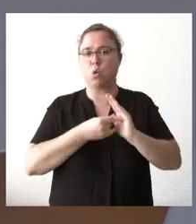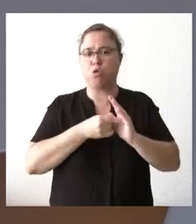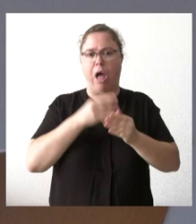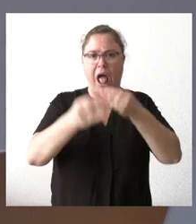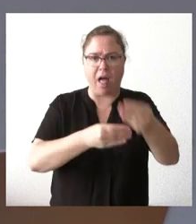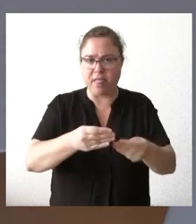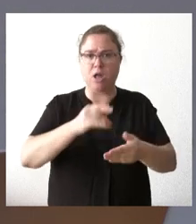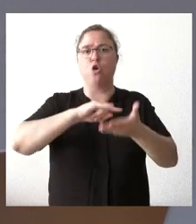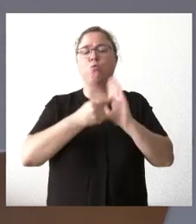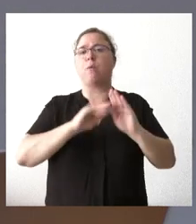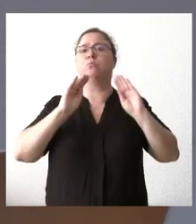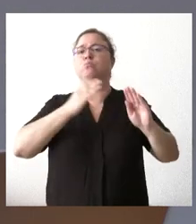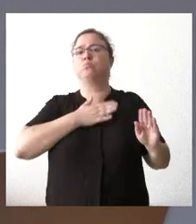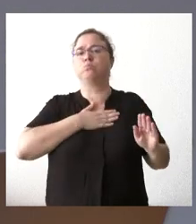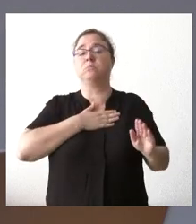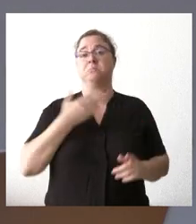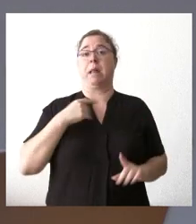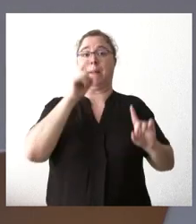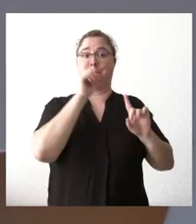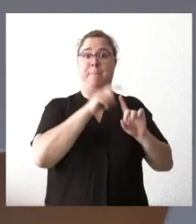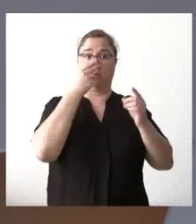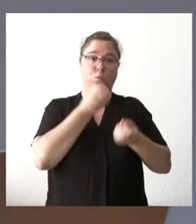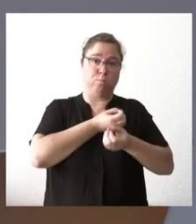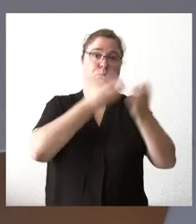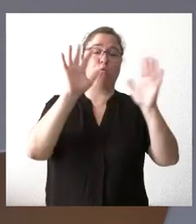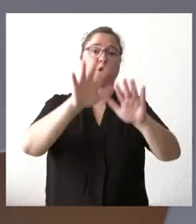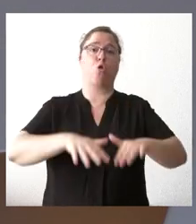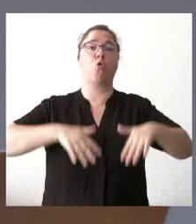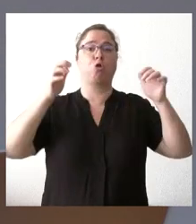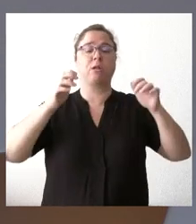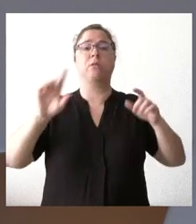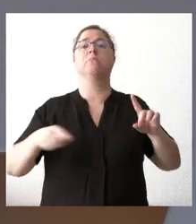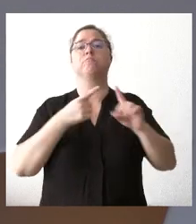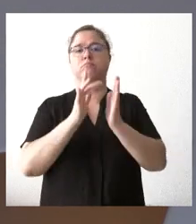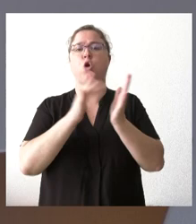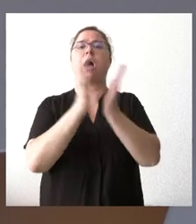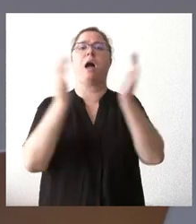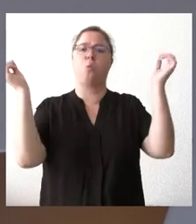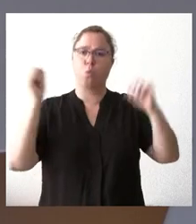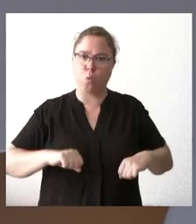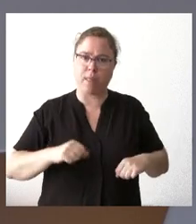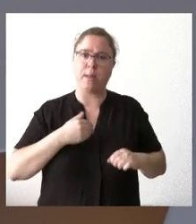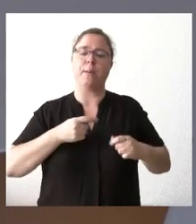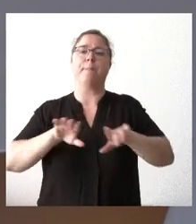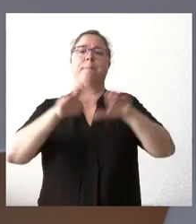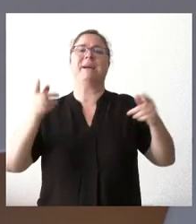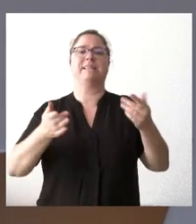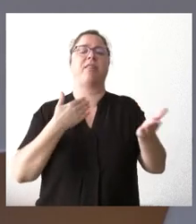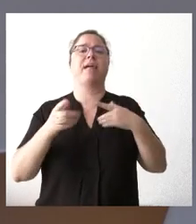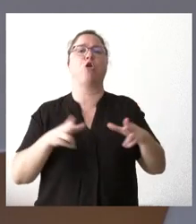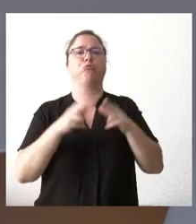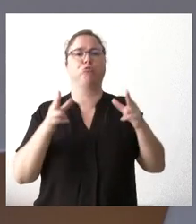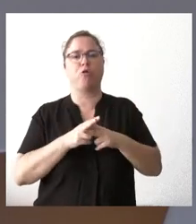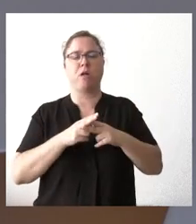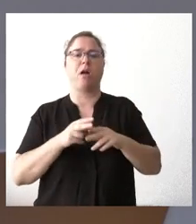Su programa de gobierno es puesto en mayo en las Cortes de Castilla y León y que ha motivado estos acuerdos en la mesa del diálogo social para el refuerzo,